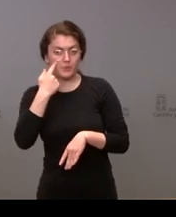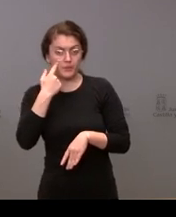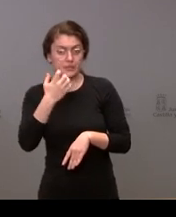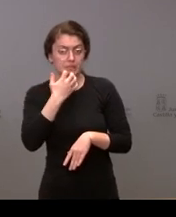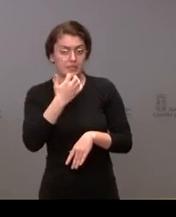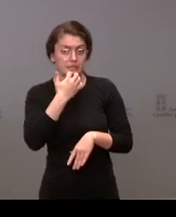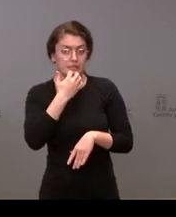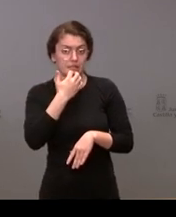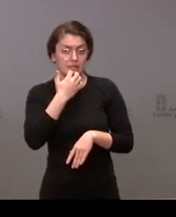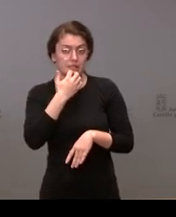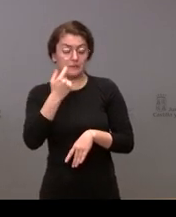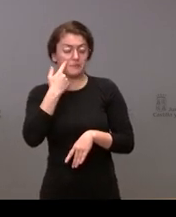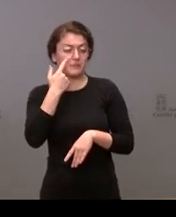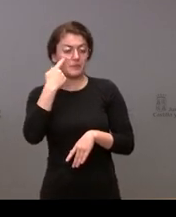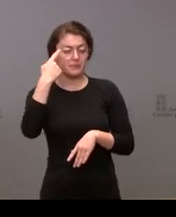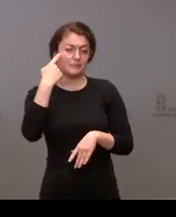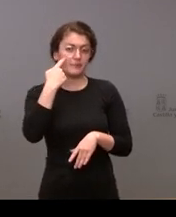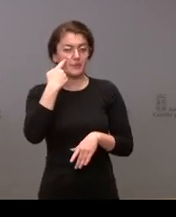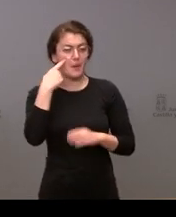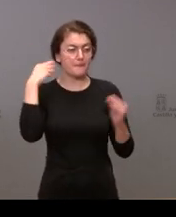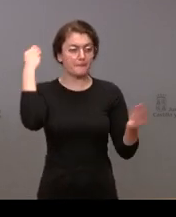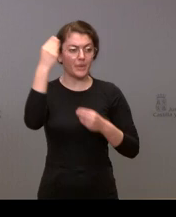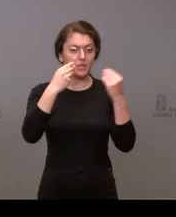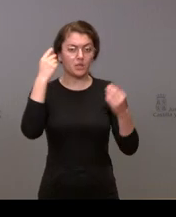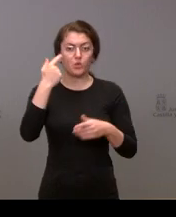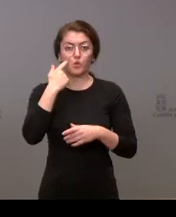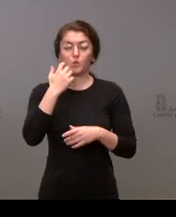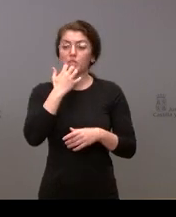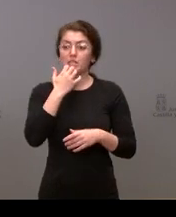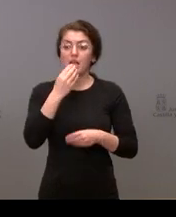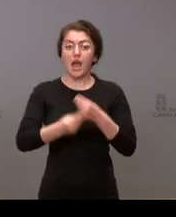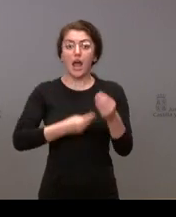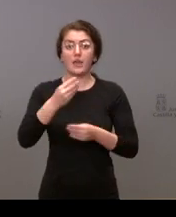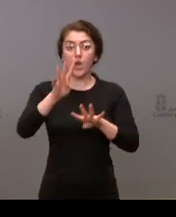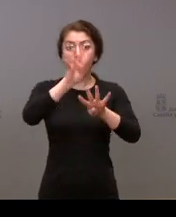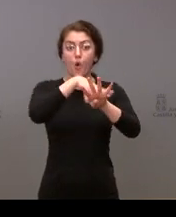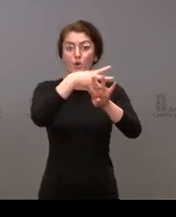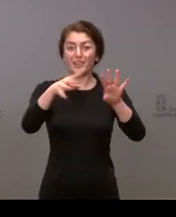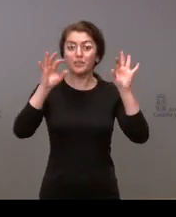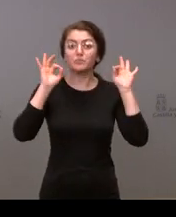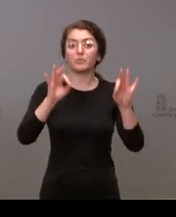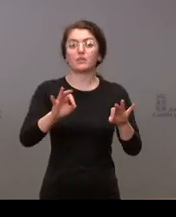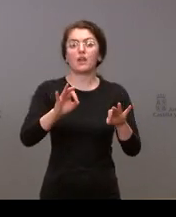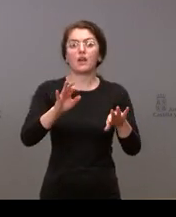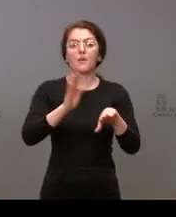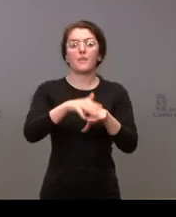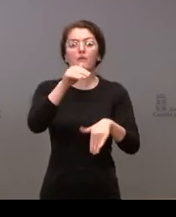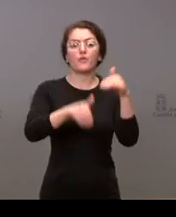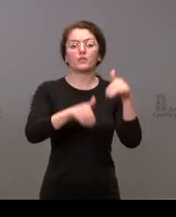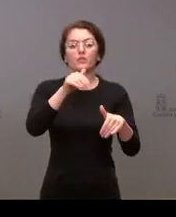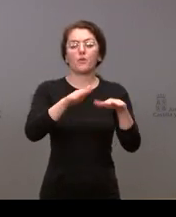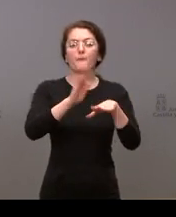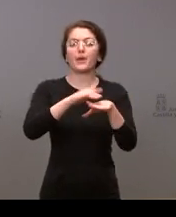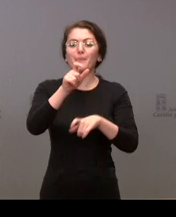estar estudiando la posibilidad de fijar un horario de votación para personas estas personas positivas por COVID entiendo que